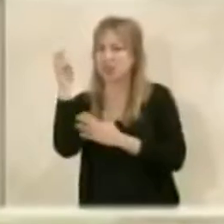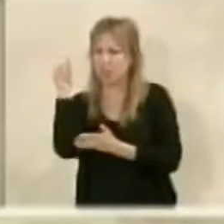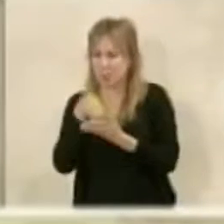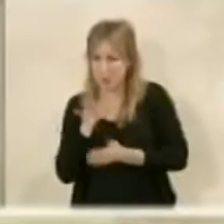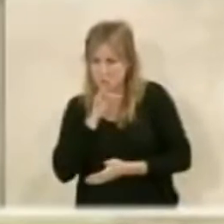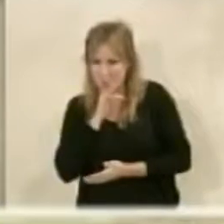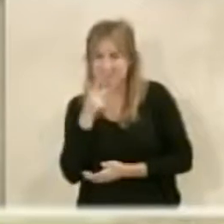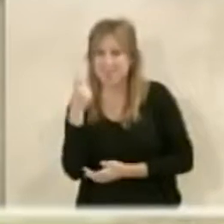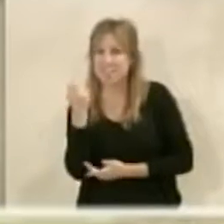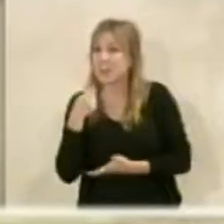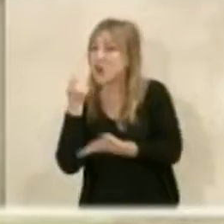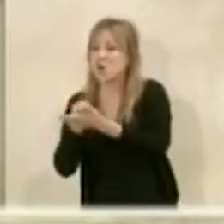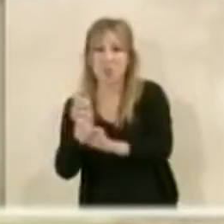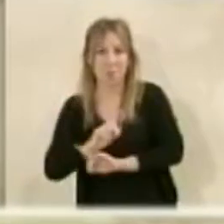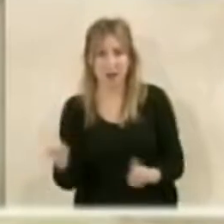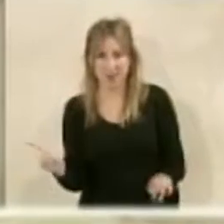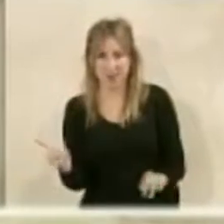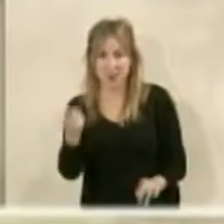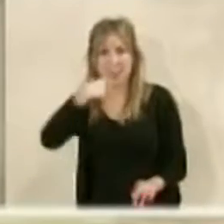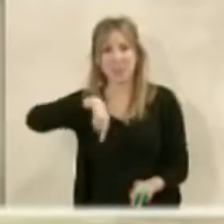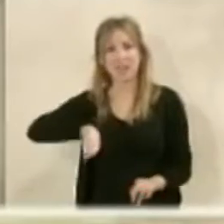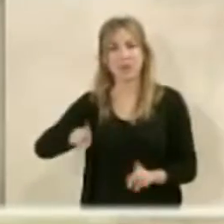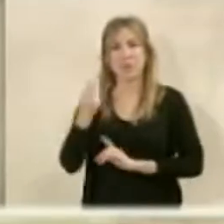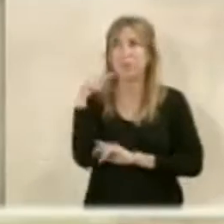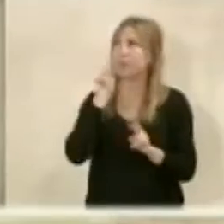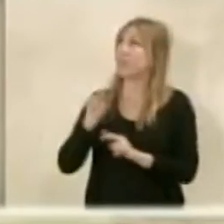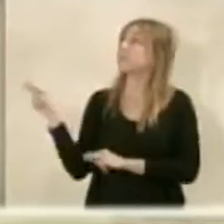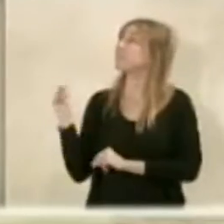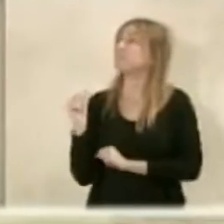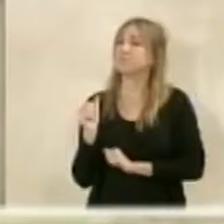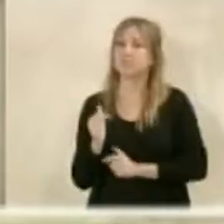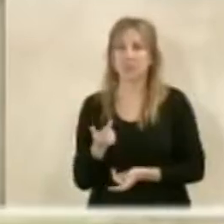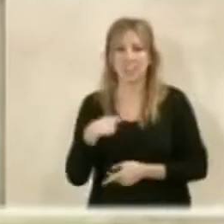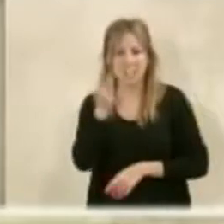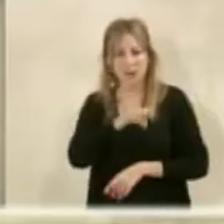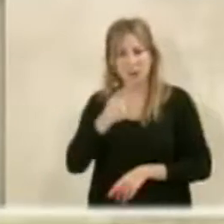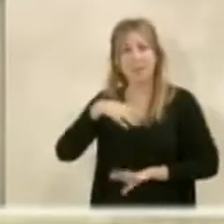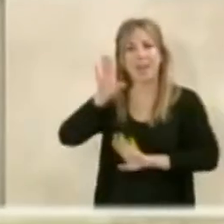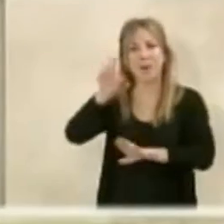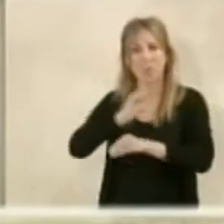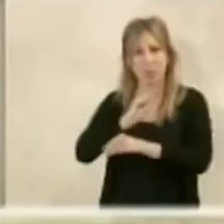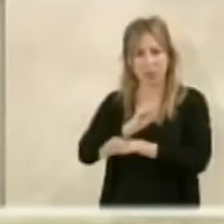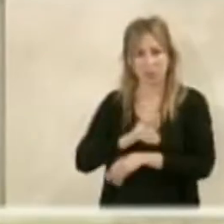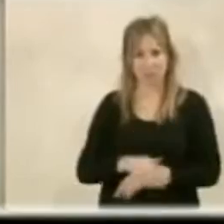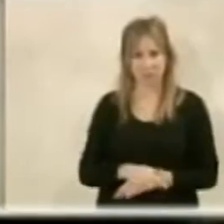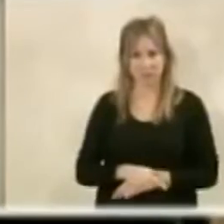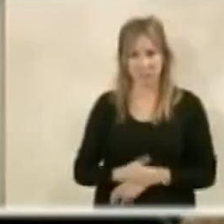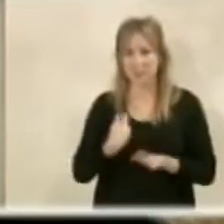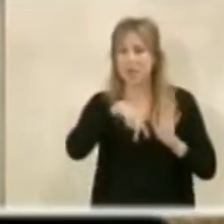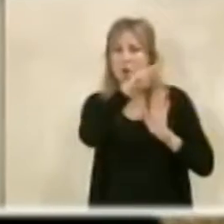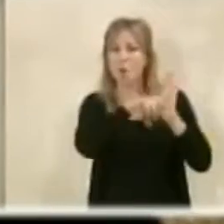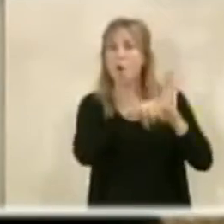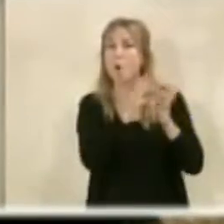millón doscientos mil euros, no la pagaba. Y aquí todo el mundo miraba para otro lado. Y fue Izquierda Unida quien dijo aquí, eh, cuidado, con un convenio